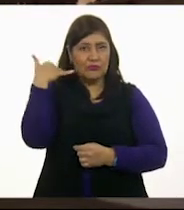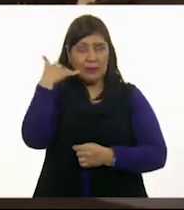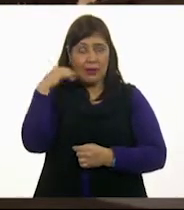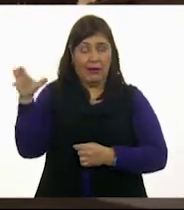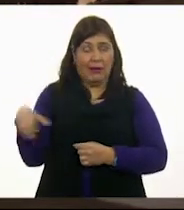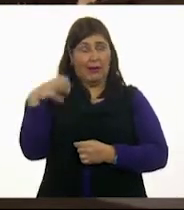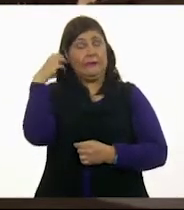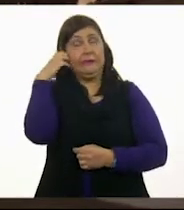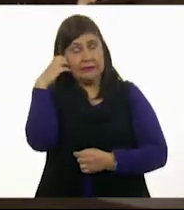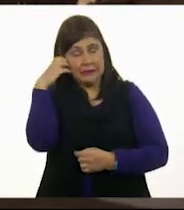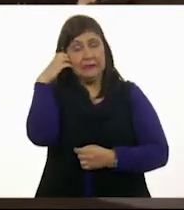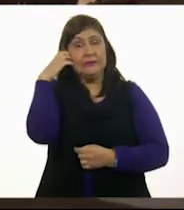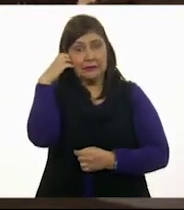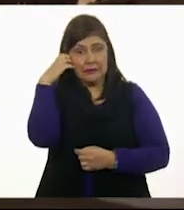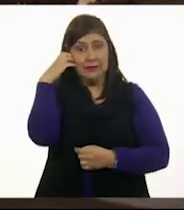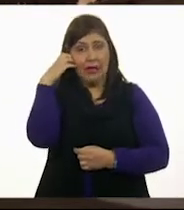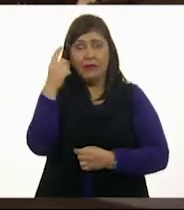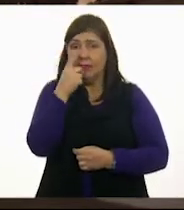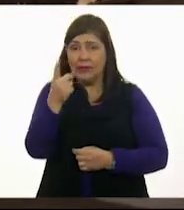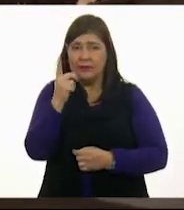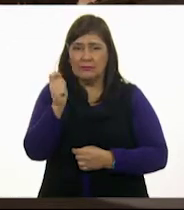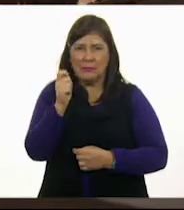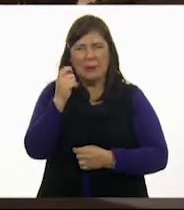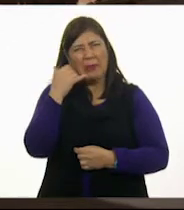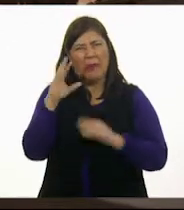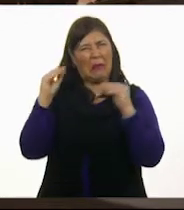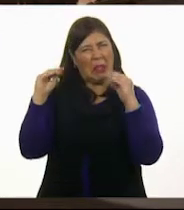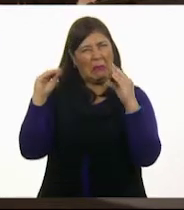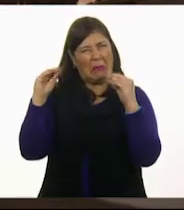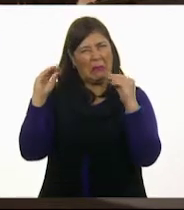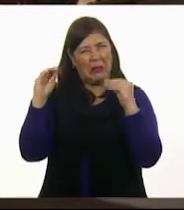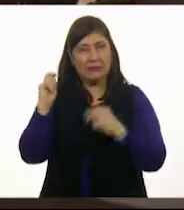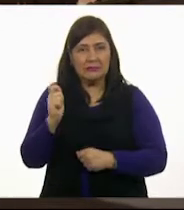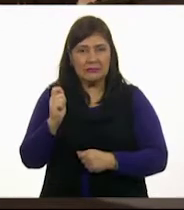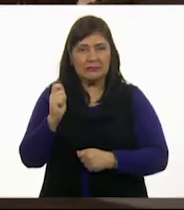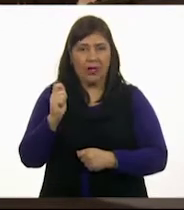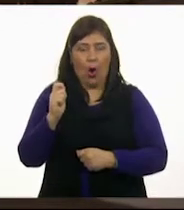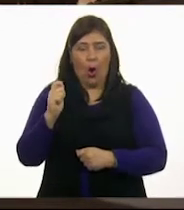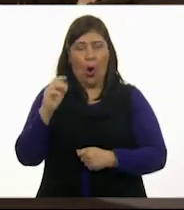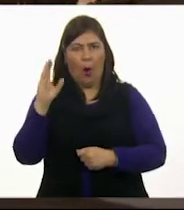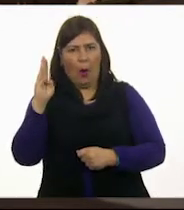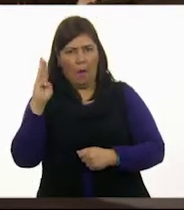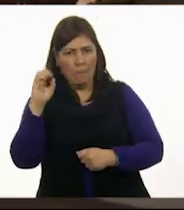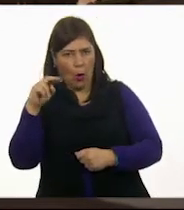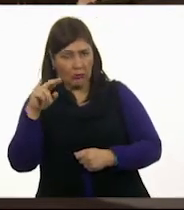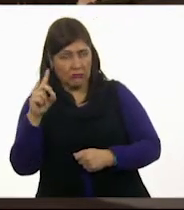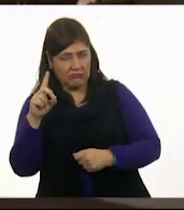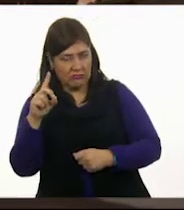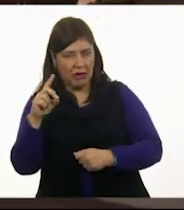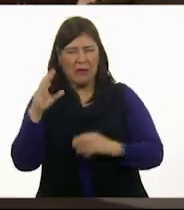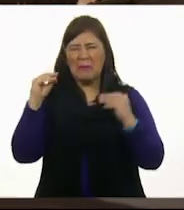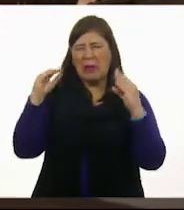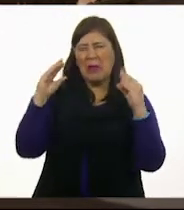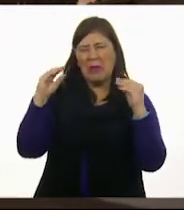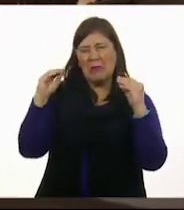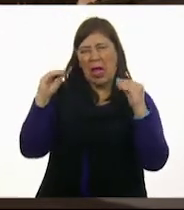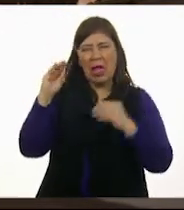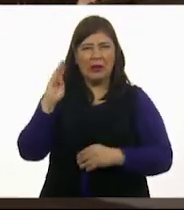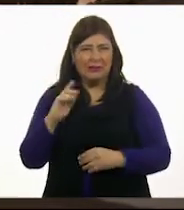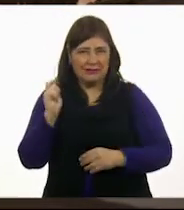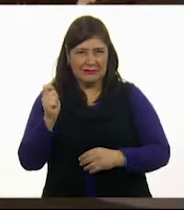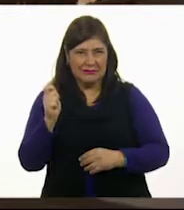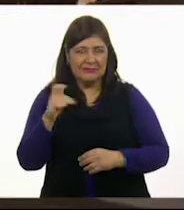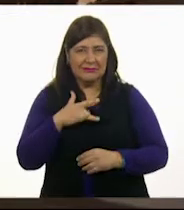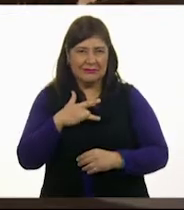Sí. Diga. Bla, bla, bla, bla, bla, bla. Bond. FFRF Bond. Bla, bla, bla, bla, bla, bla.